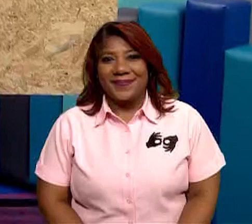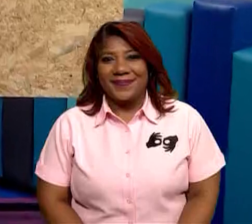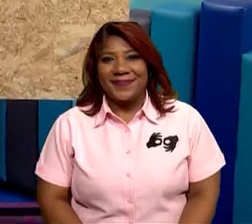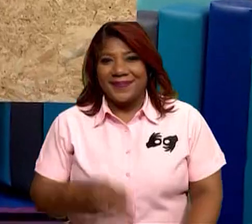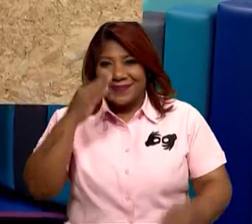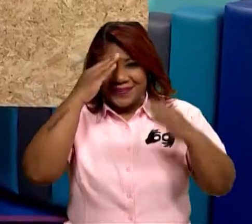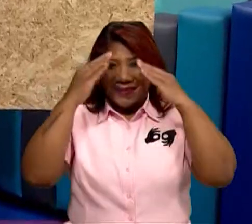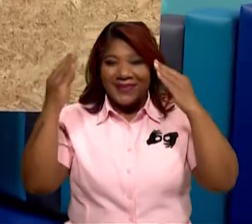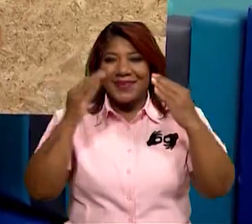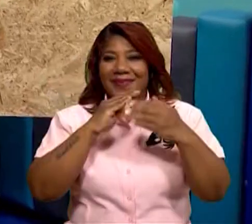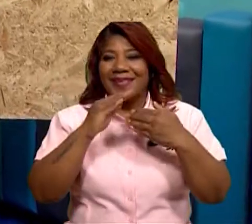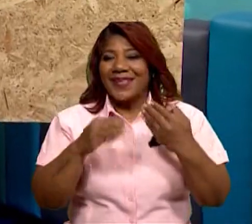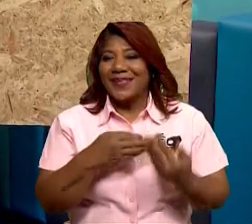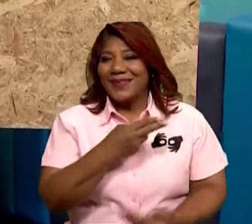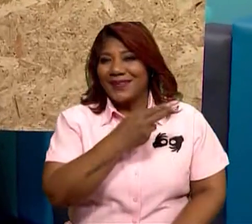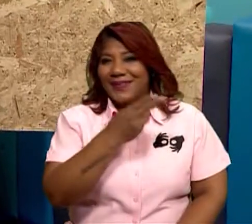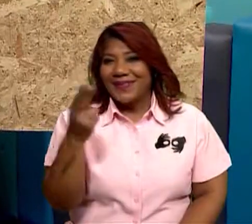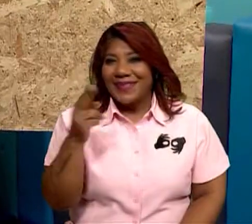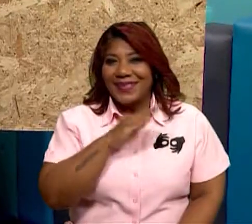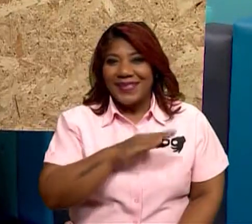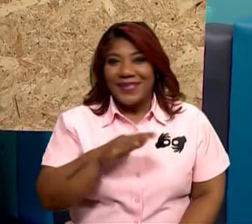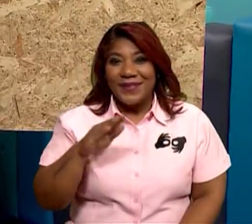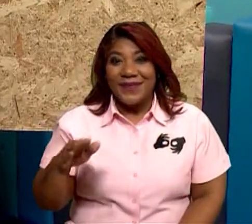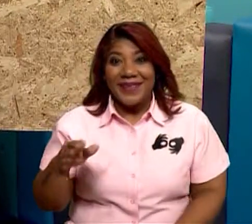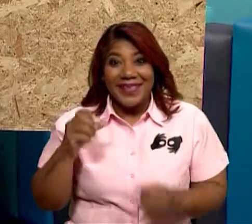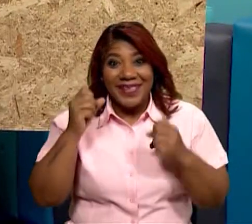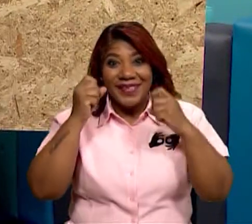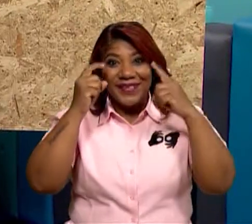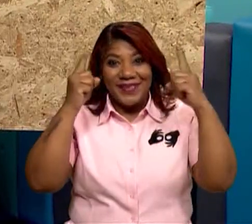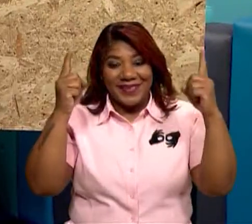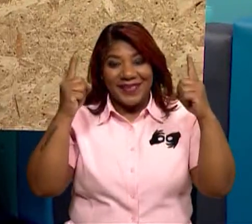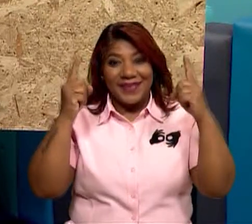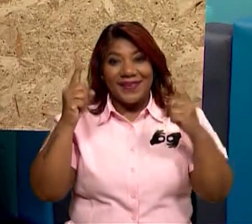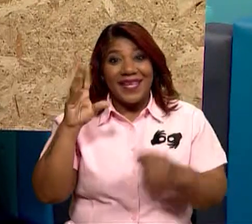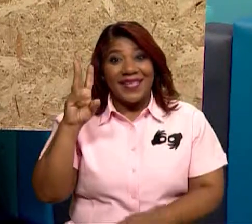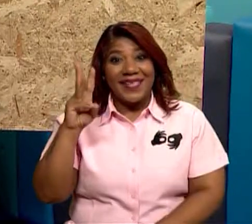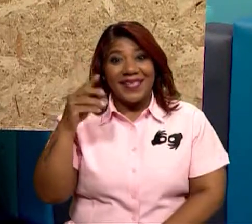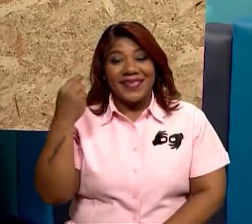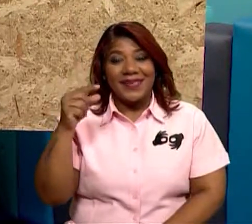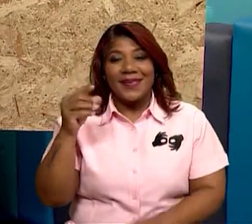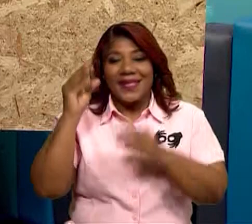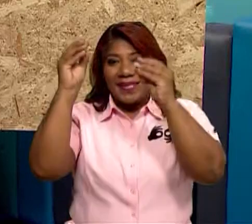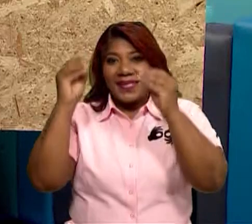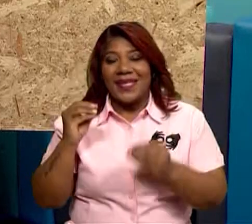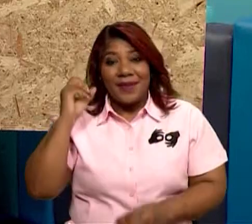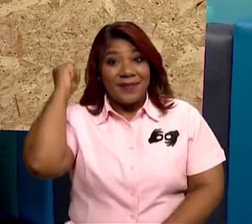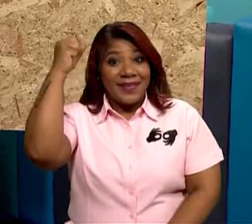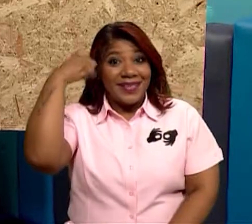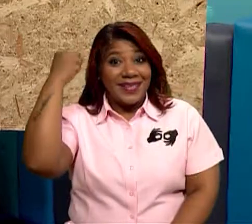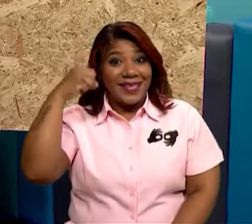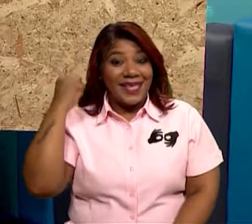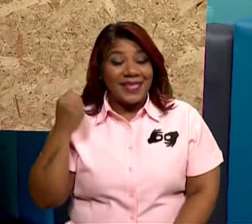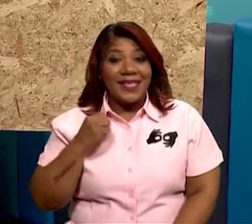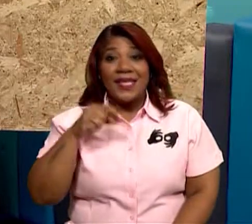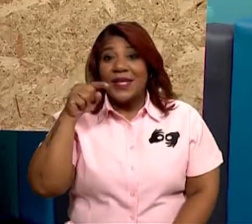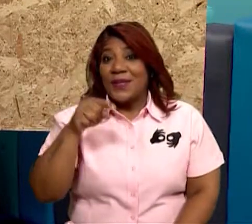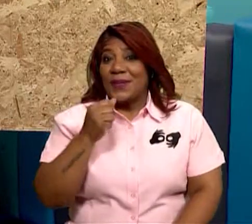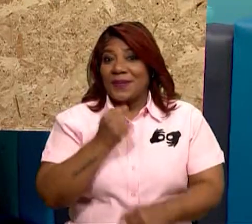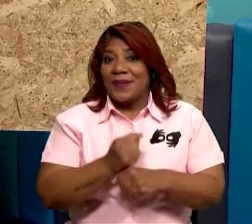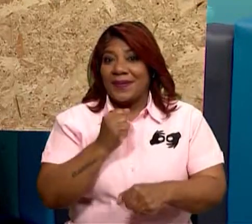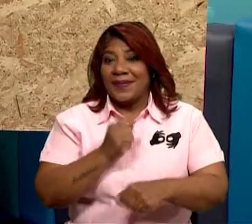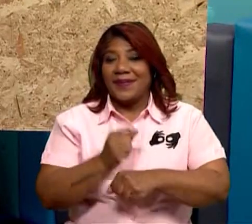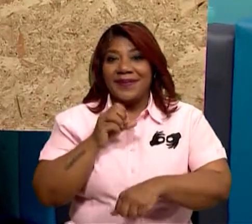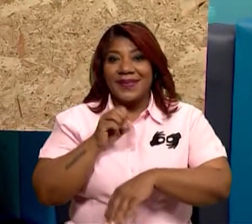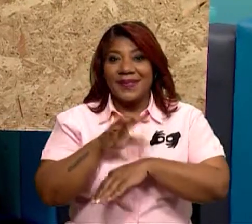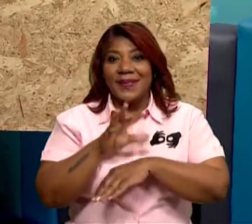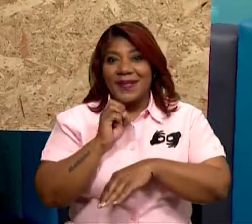Hola, mis pequeños descubridores de sexto grado, soy la maestra Charlene Sedeño. Y el día de hoy vamos a trabajar los ajustes